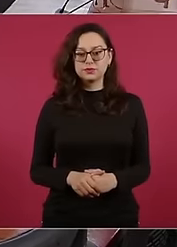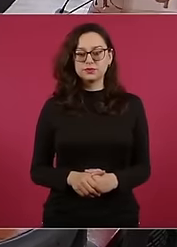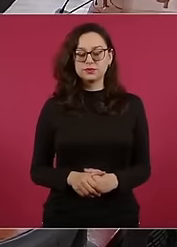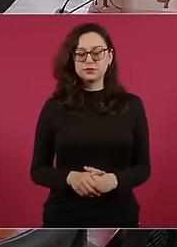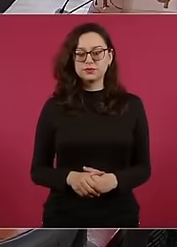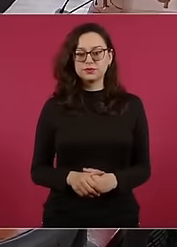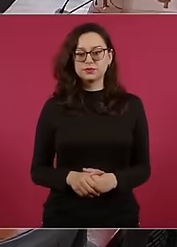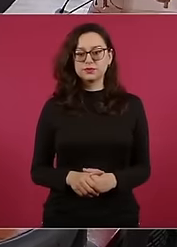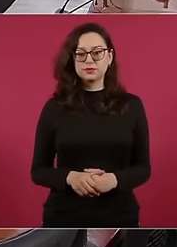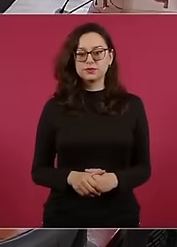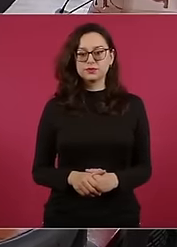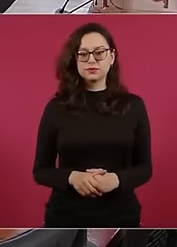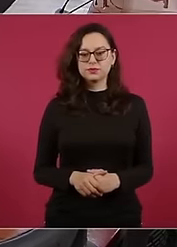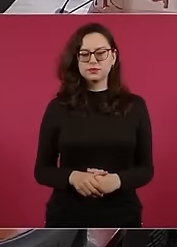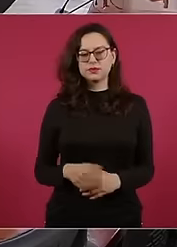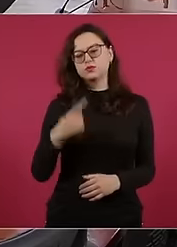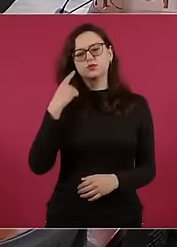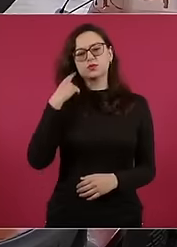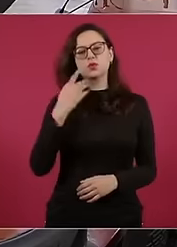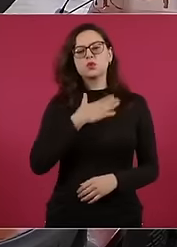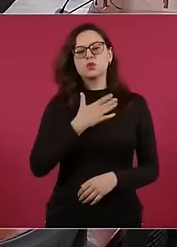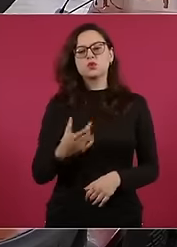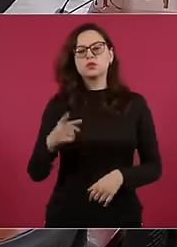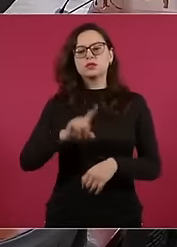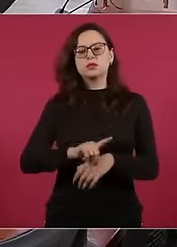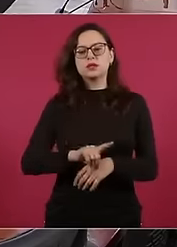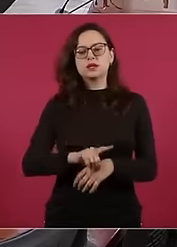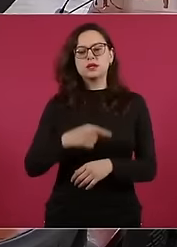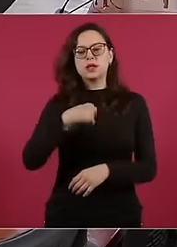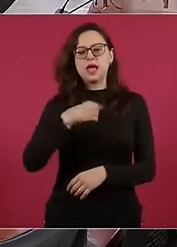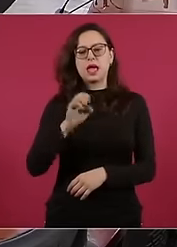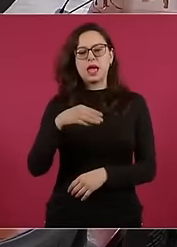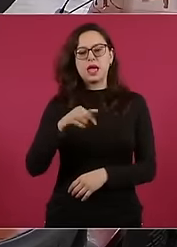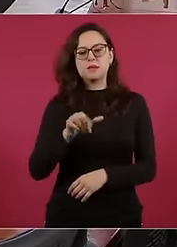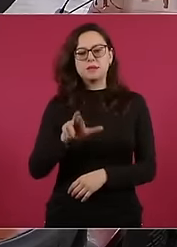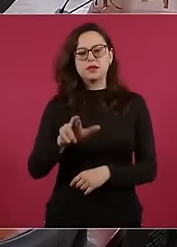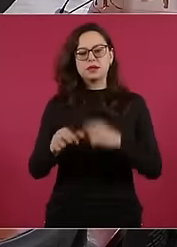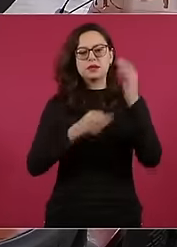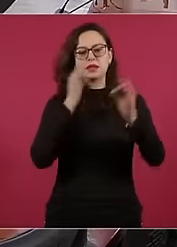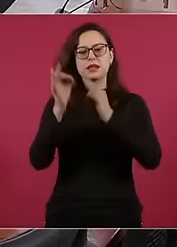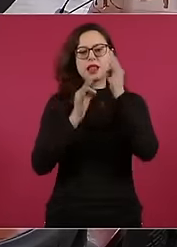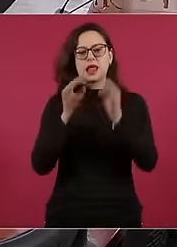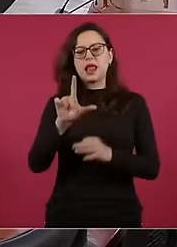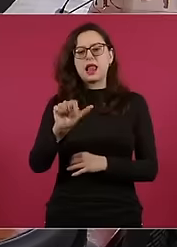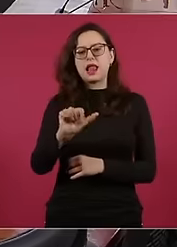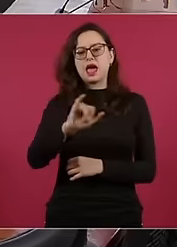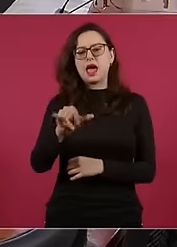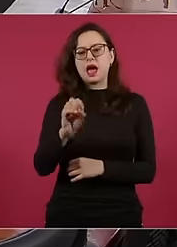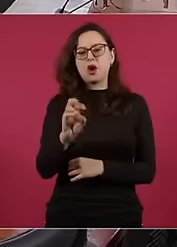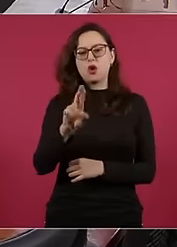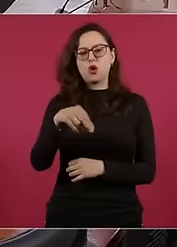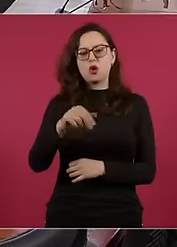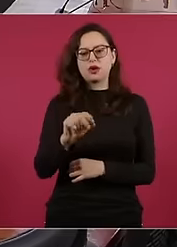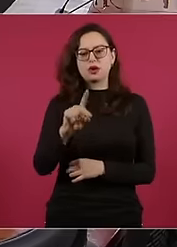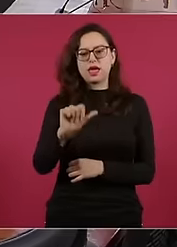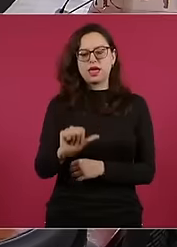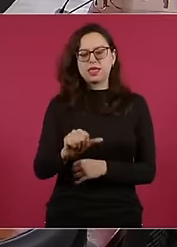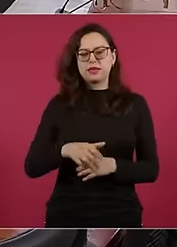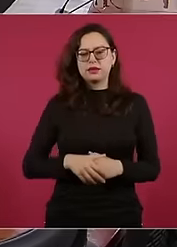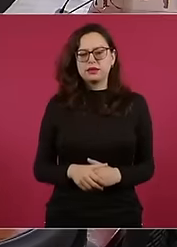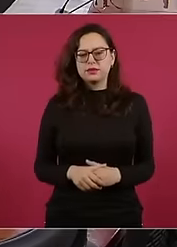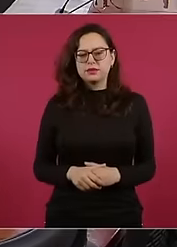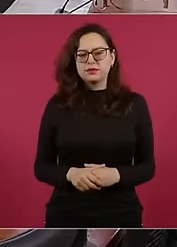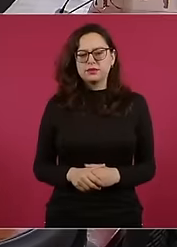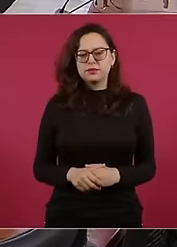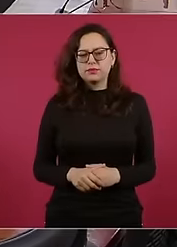Buenos días, presidente, Emir Olivares de La Jornada. Para preguntarle su opinión en torno a esto que firmaba la canciller que se dio a